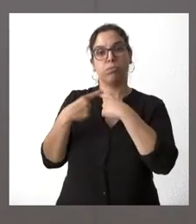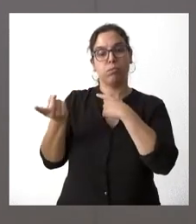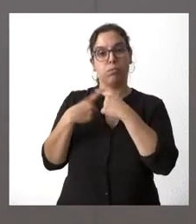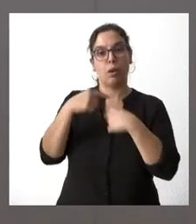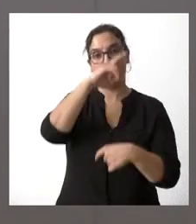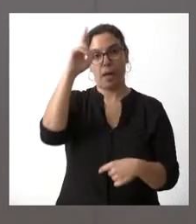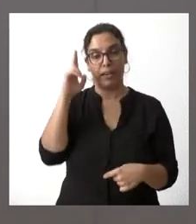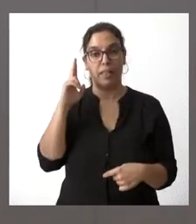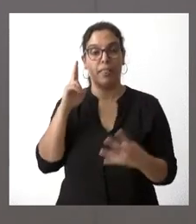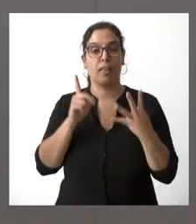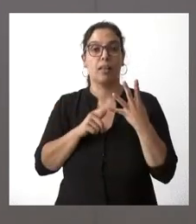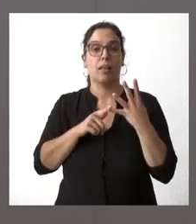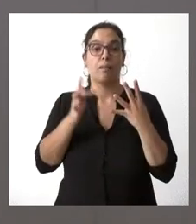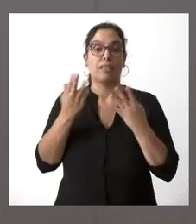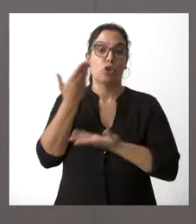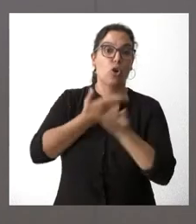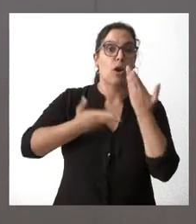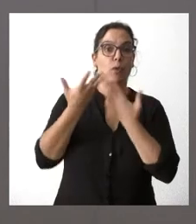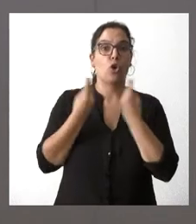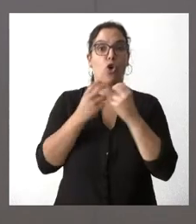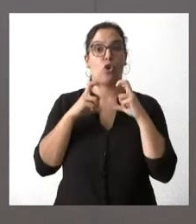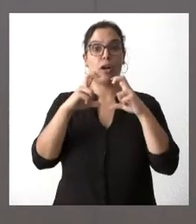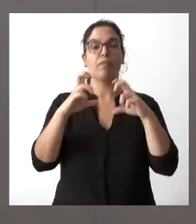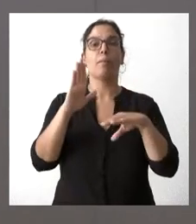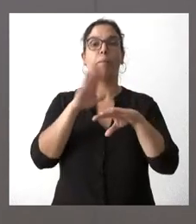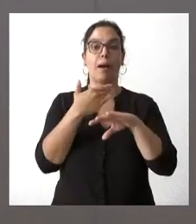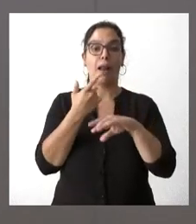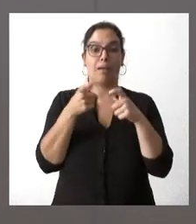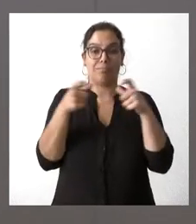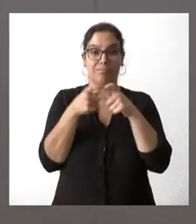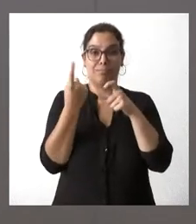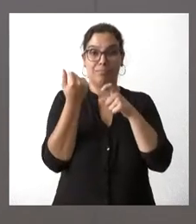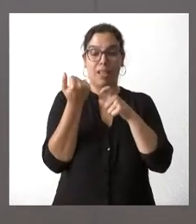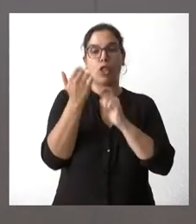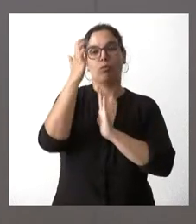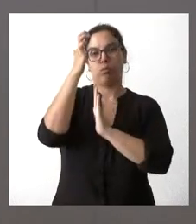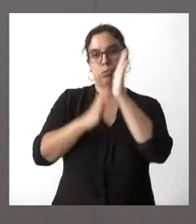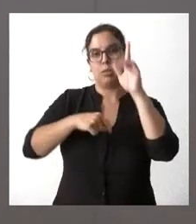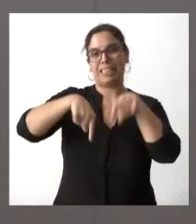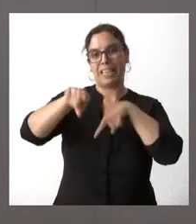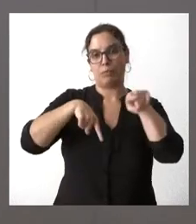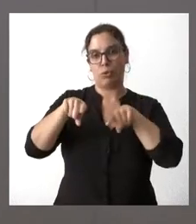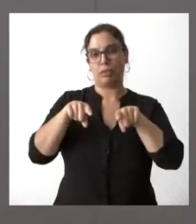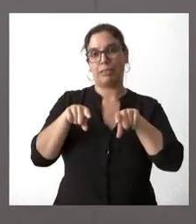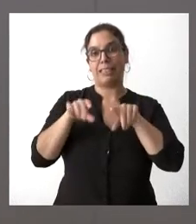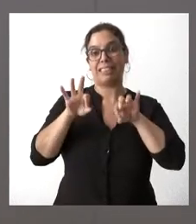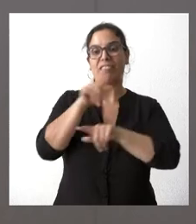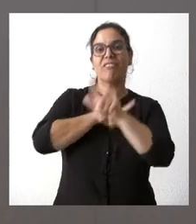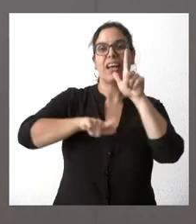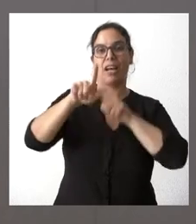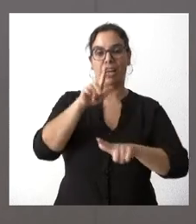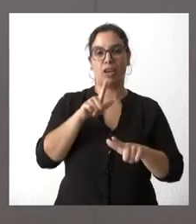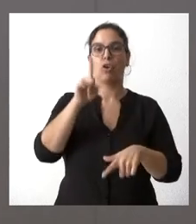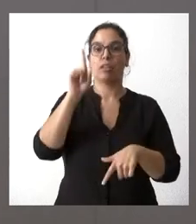Madrid y esta colaboración con REFE para reducir el coste del transporte de los bonos de viajeros, incluso una